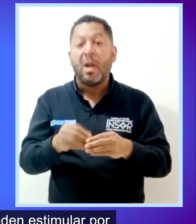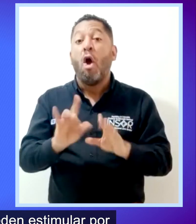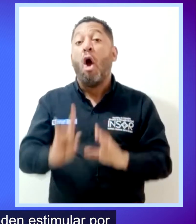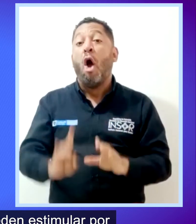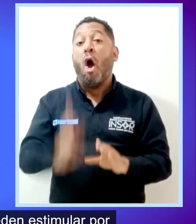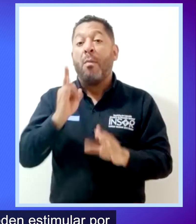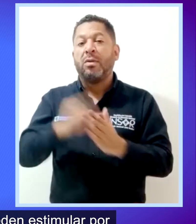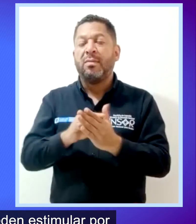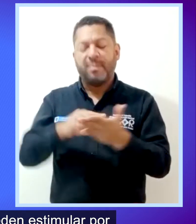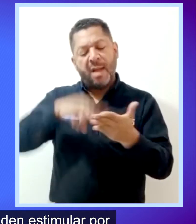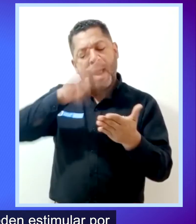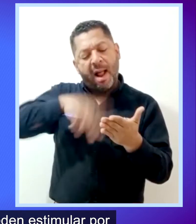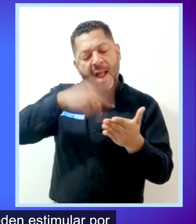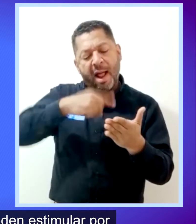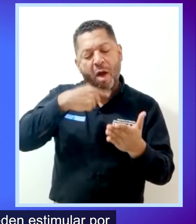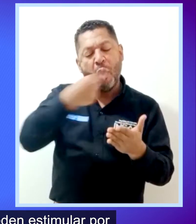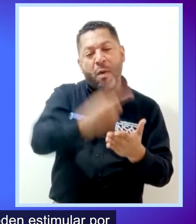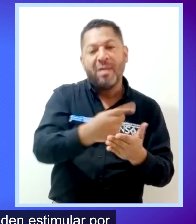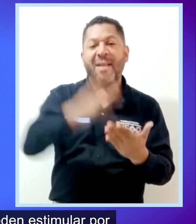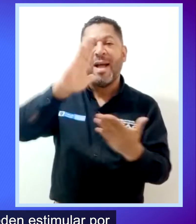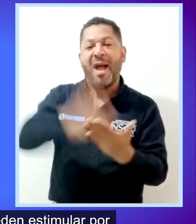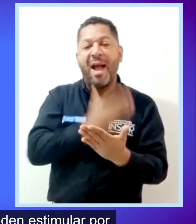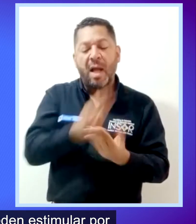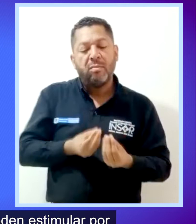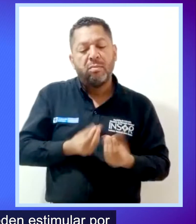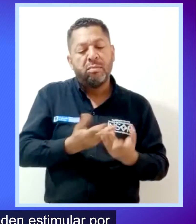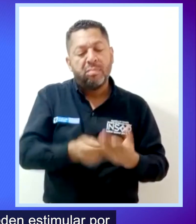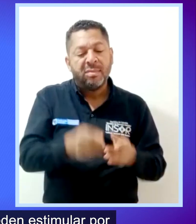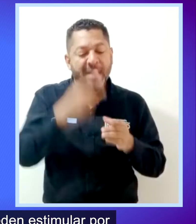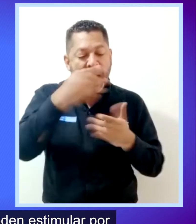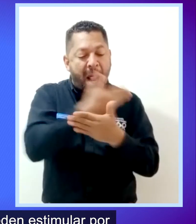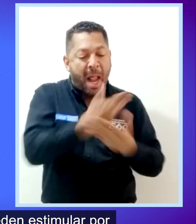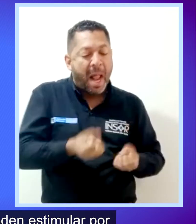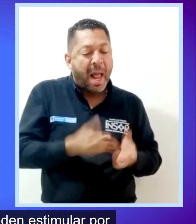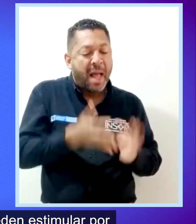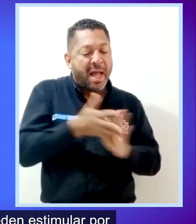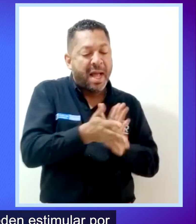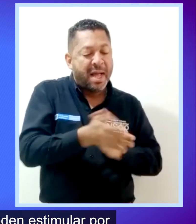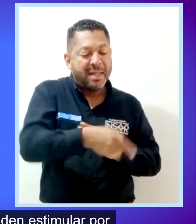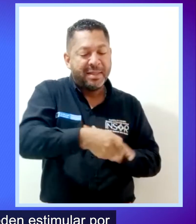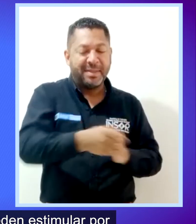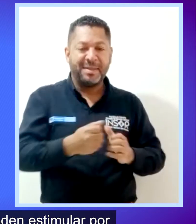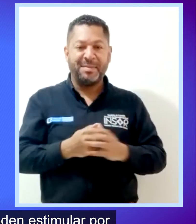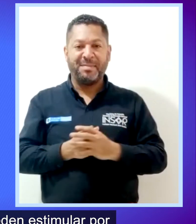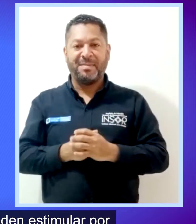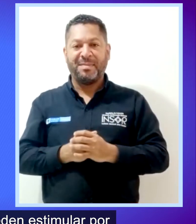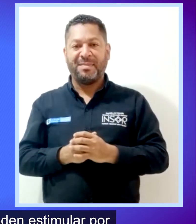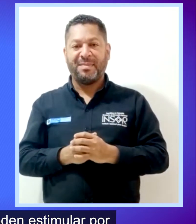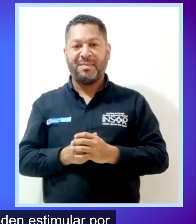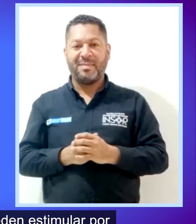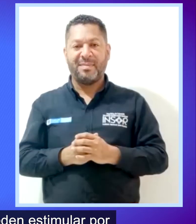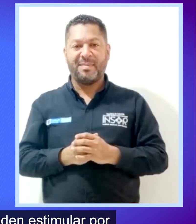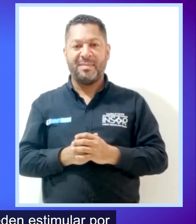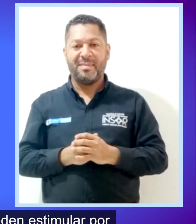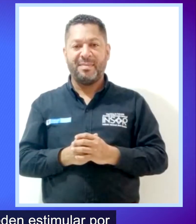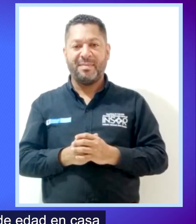Los padres y cuidadores pueden estimular por medio de la lectura de cuentos y canto.